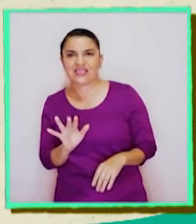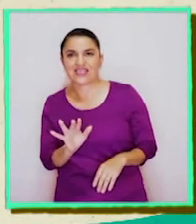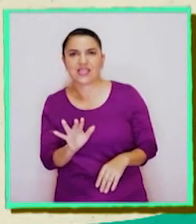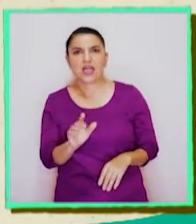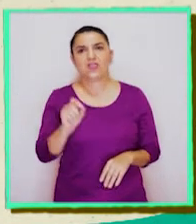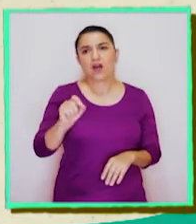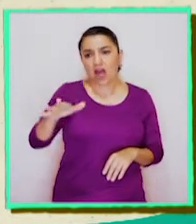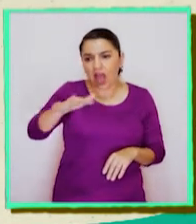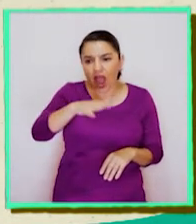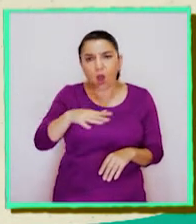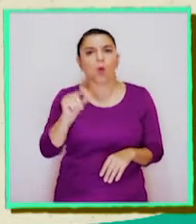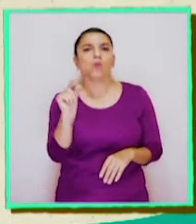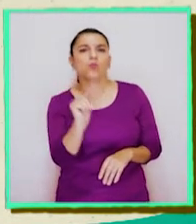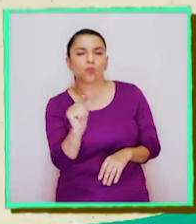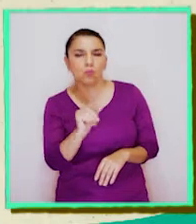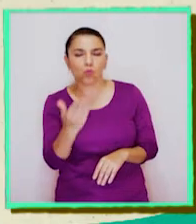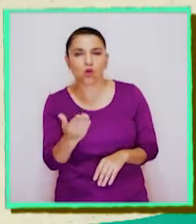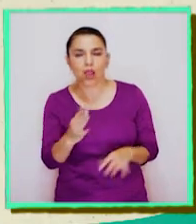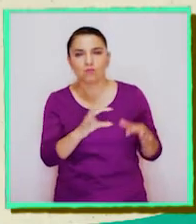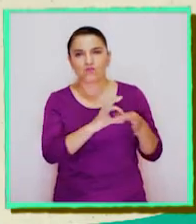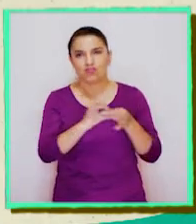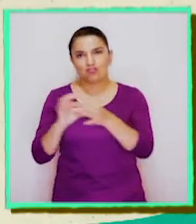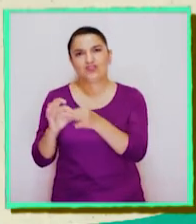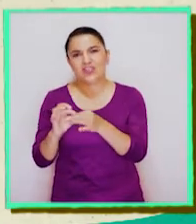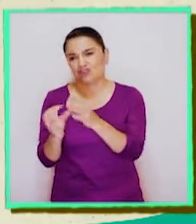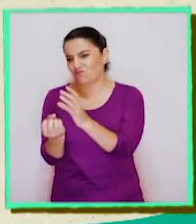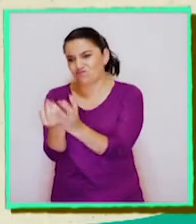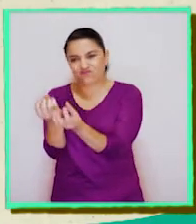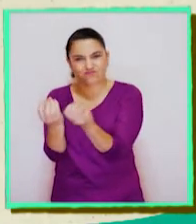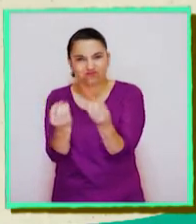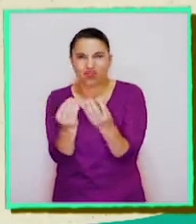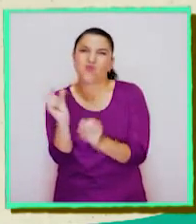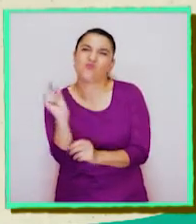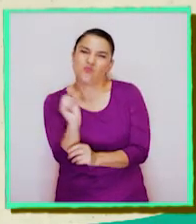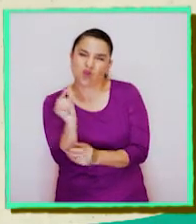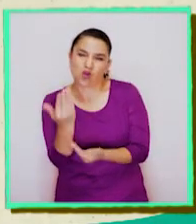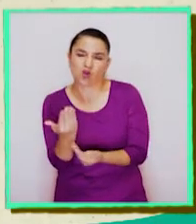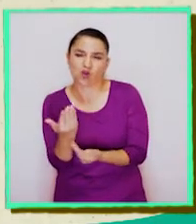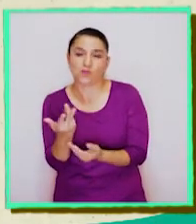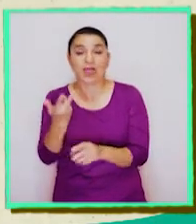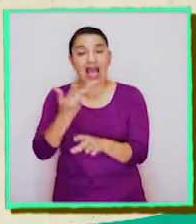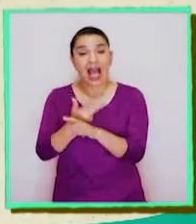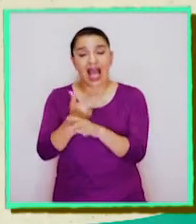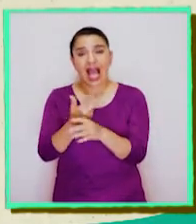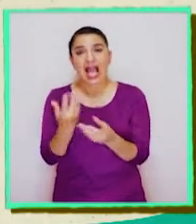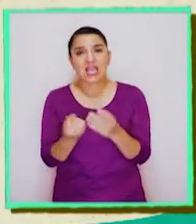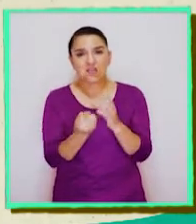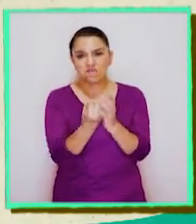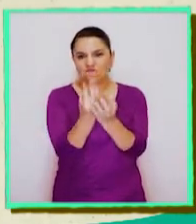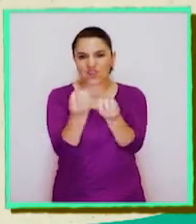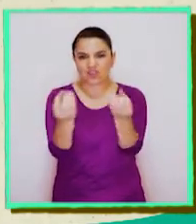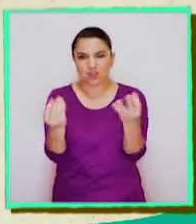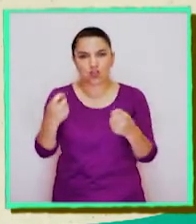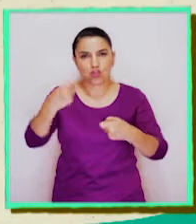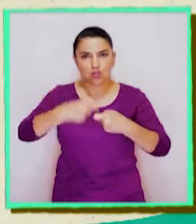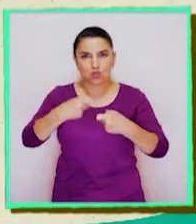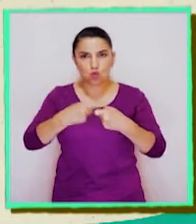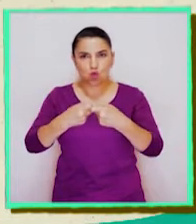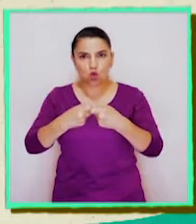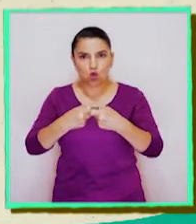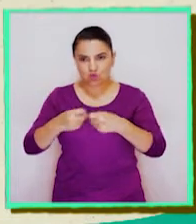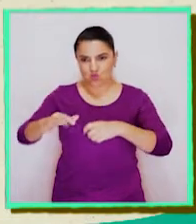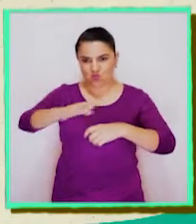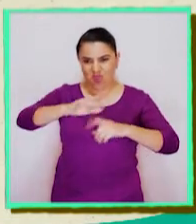escasez de humedad. Y por lo tanto, son poco fértiles. Posee una vegetación de pastos duros y